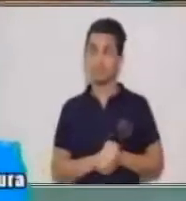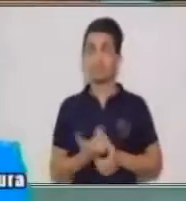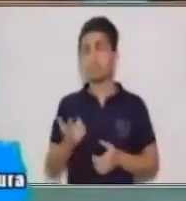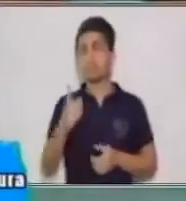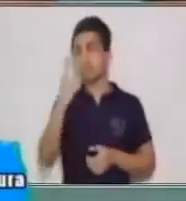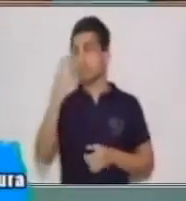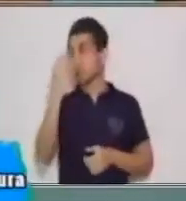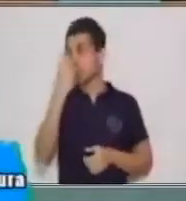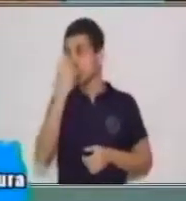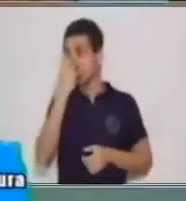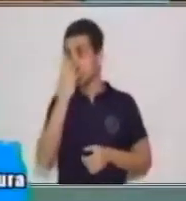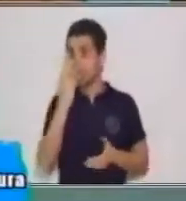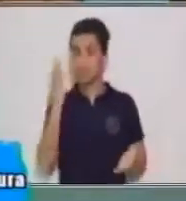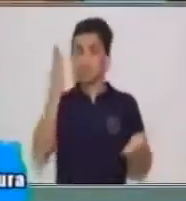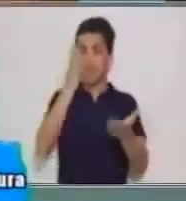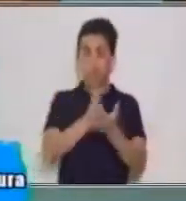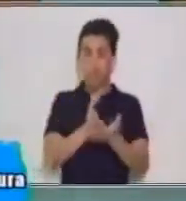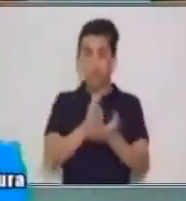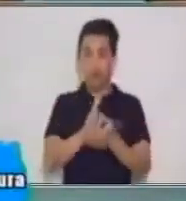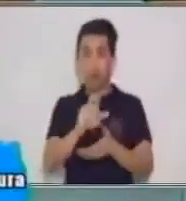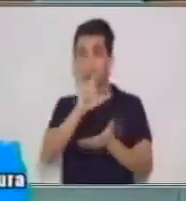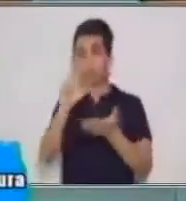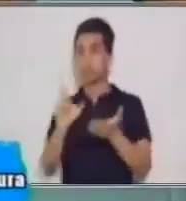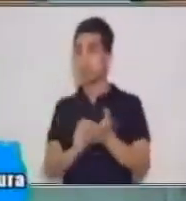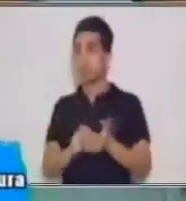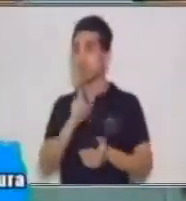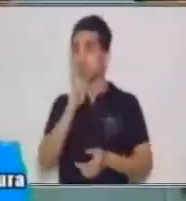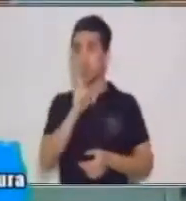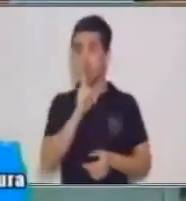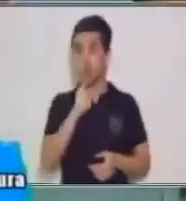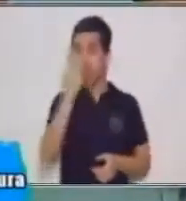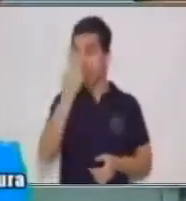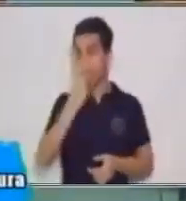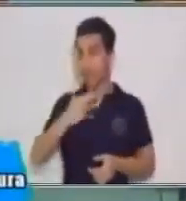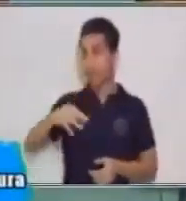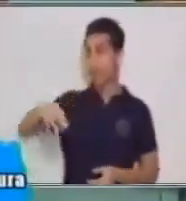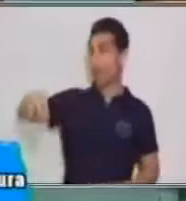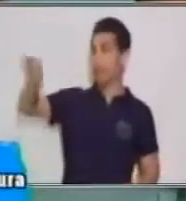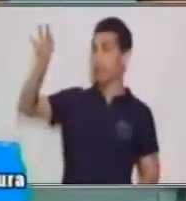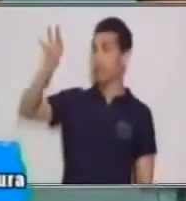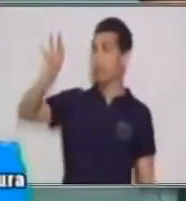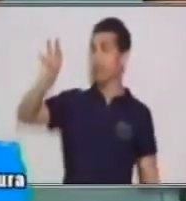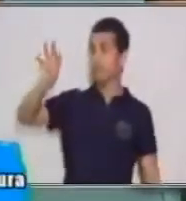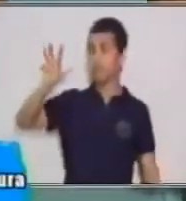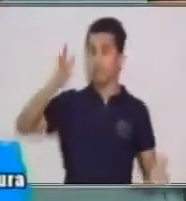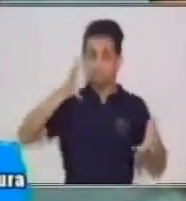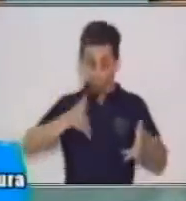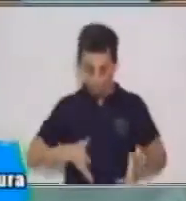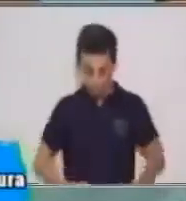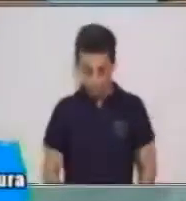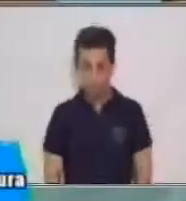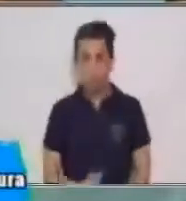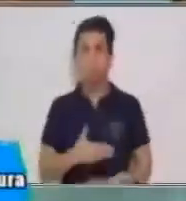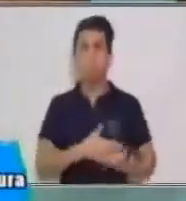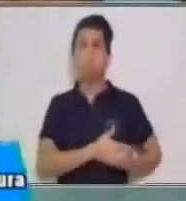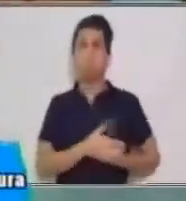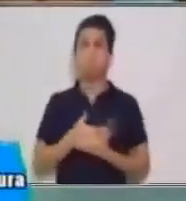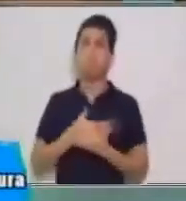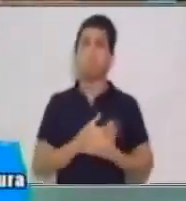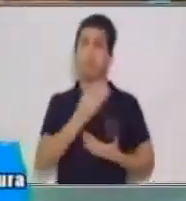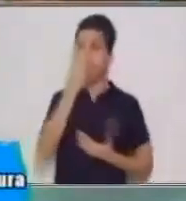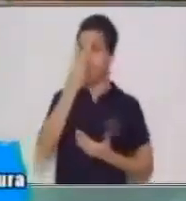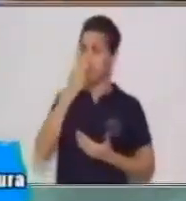circo que llegó a la ciudad, una elefante dio a luz a un bebé elefante.